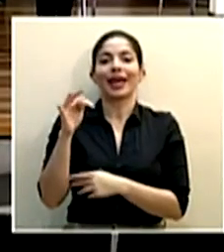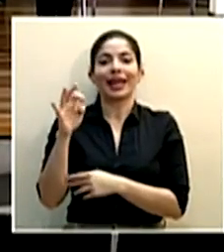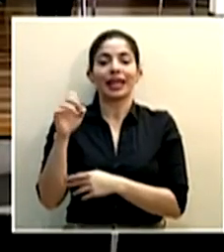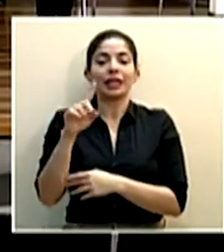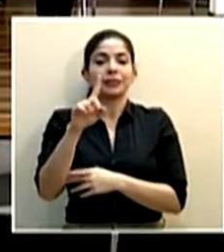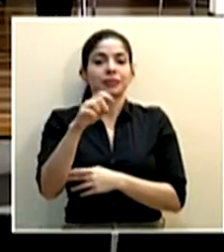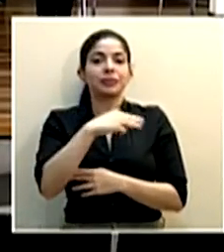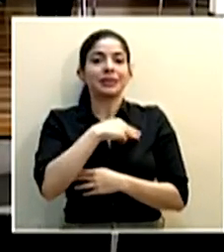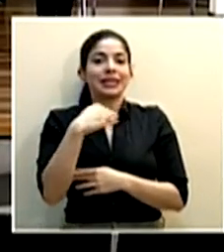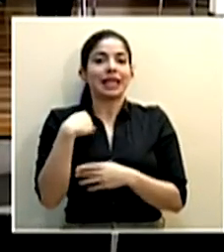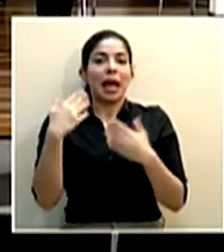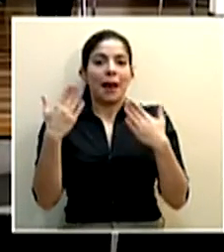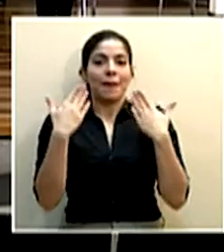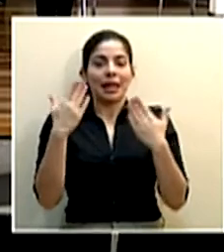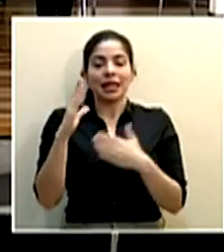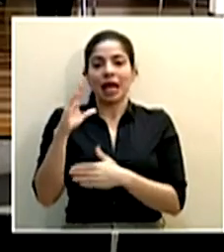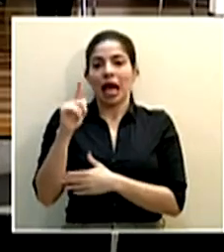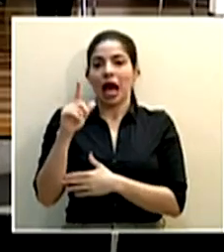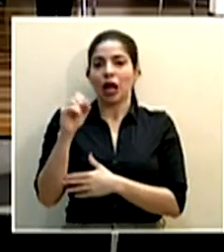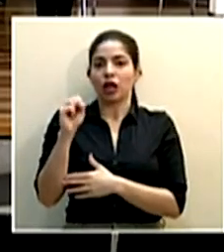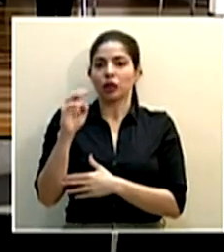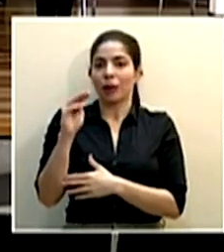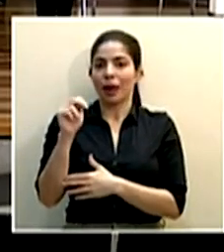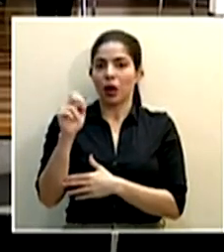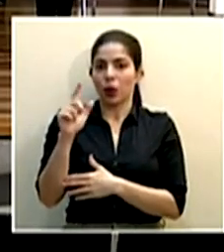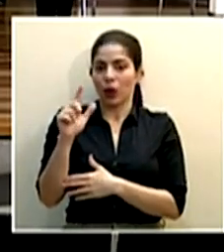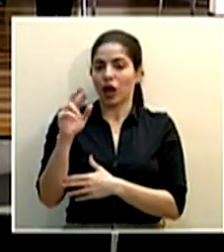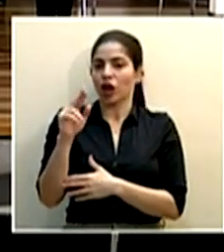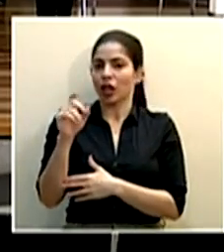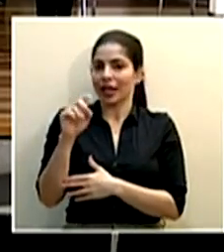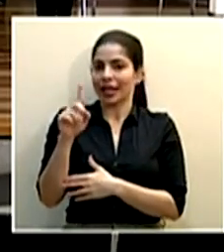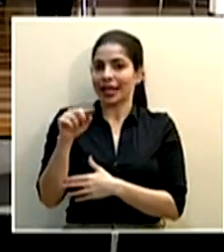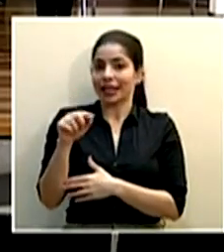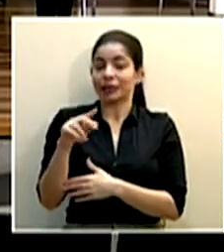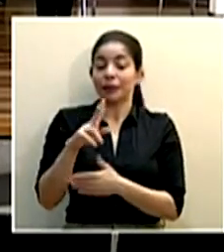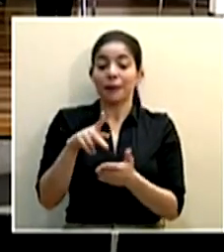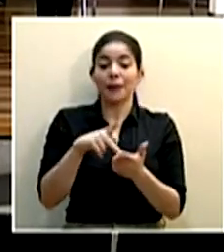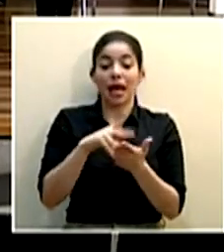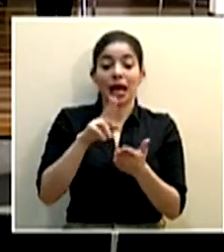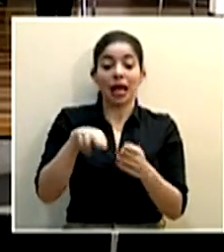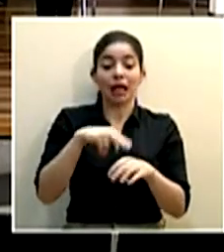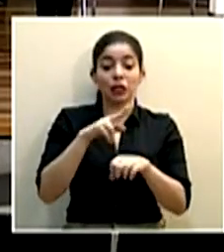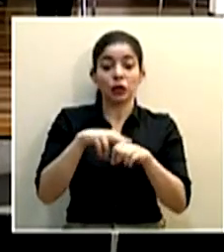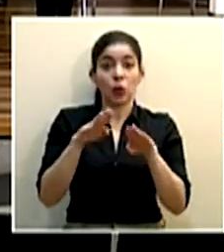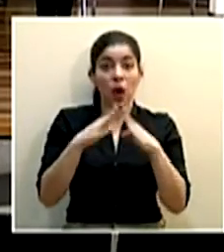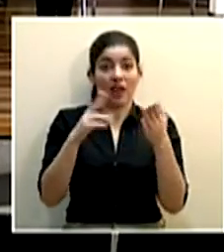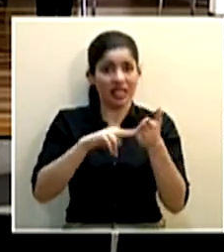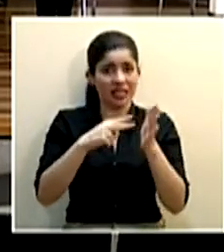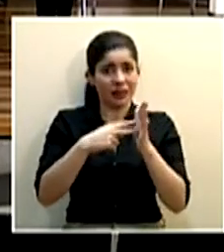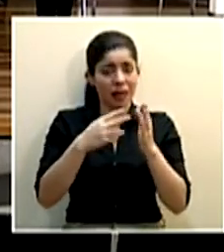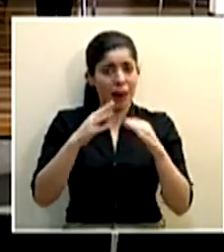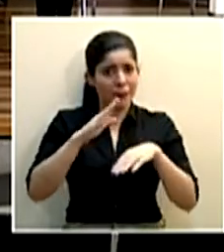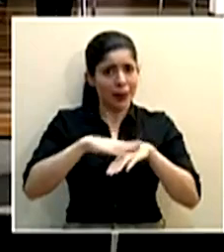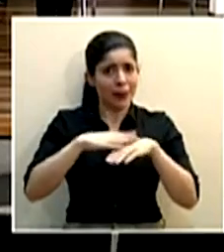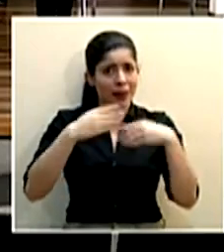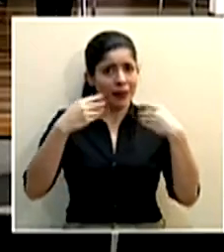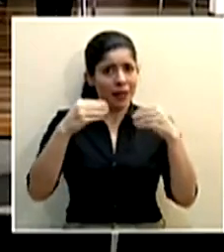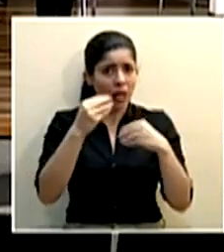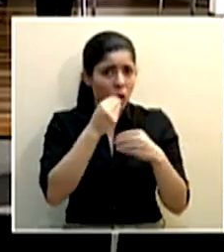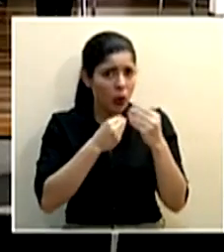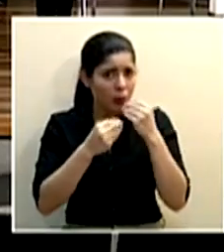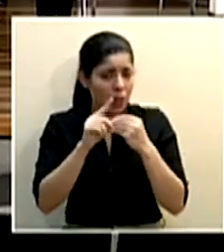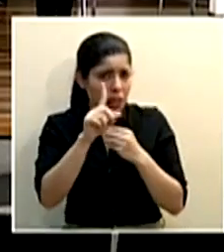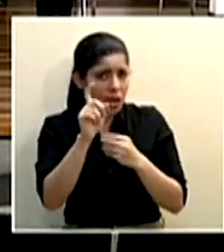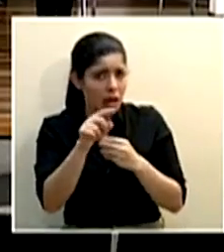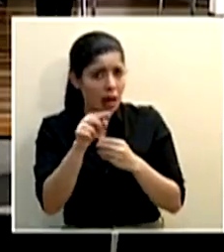ministro de ambiente Carlos Manuel Rodríguez al abrir los parques nacionales se permitirá la venta de comidas esto con la finalidad